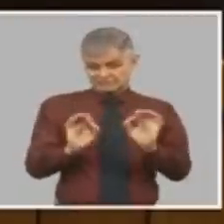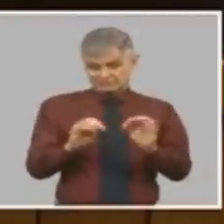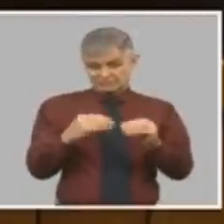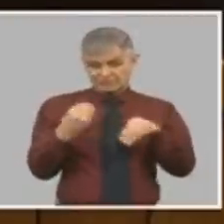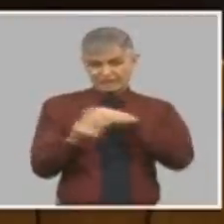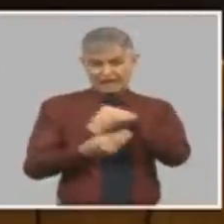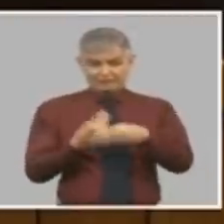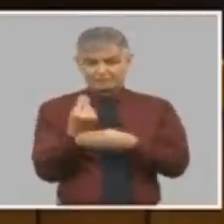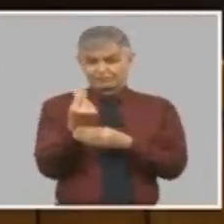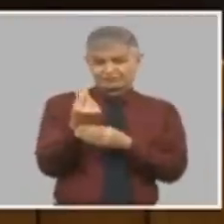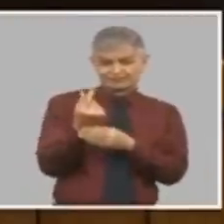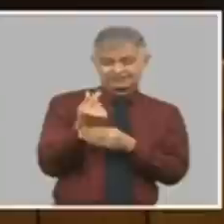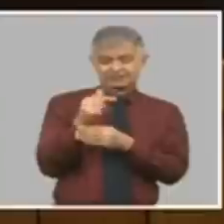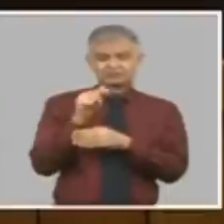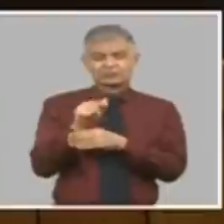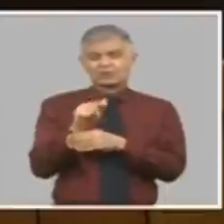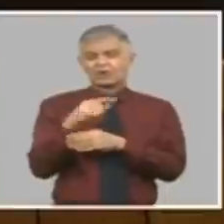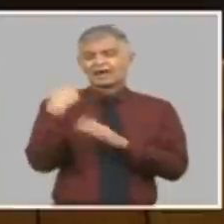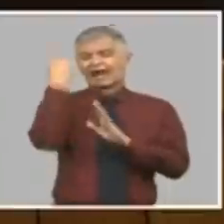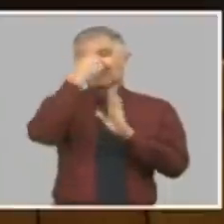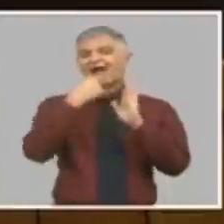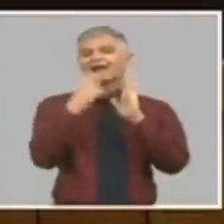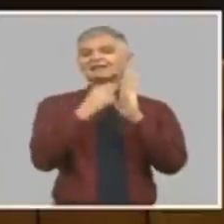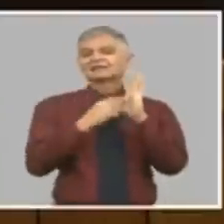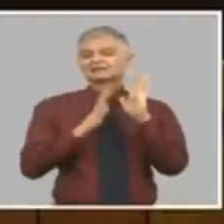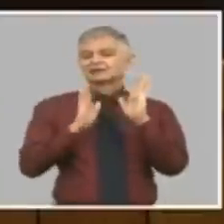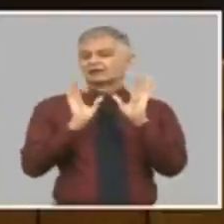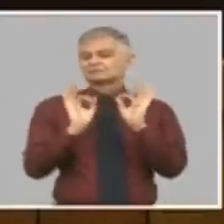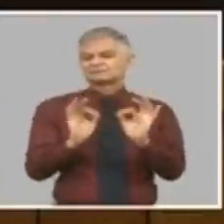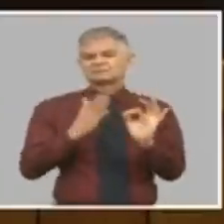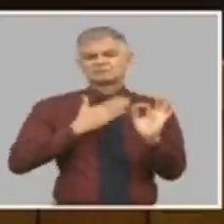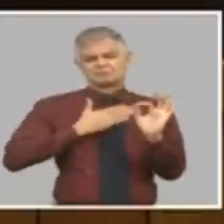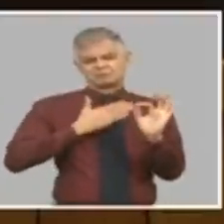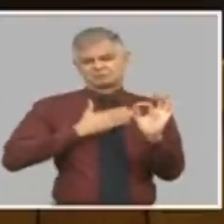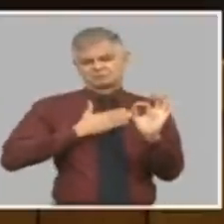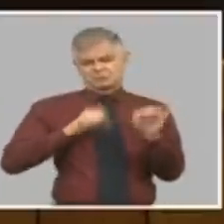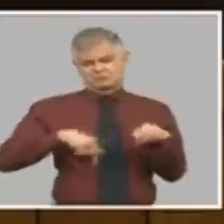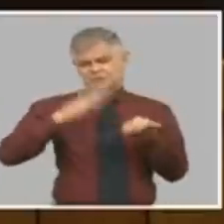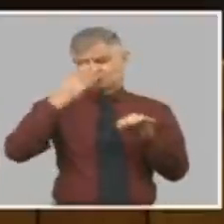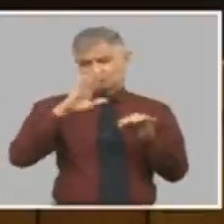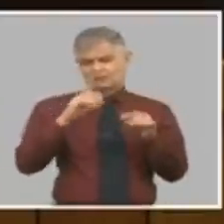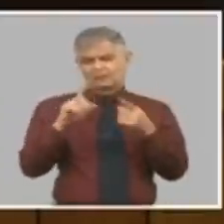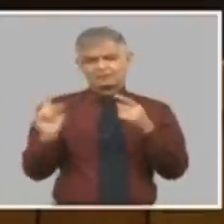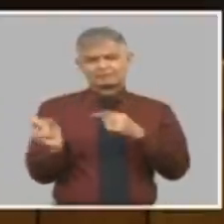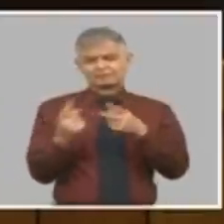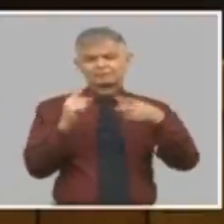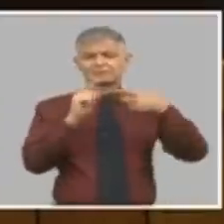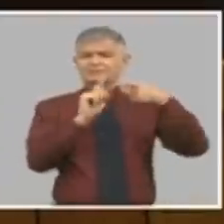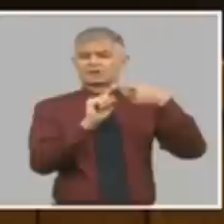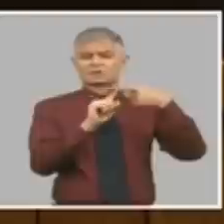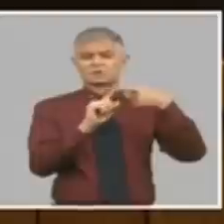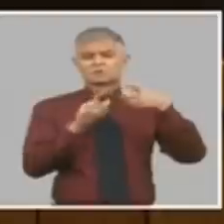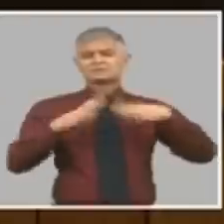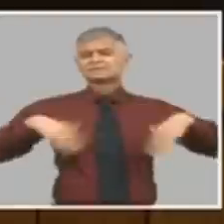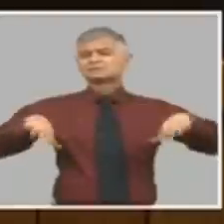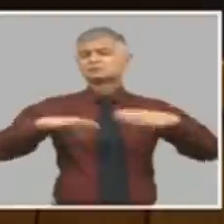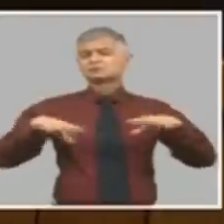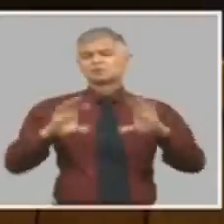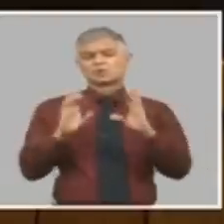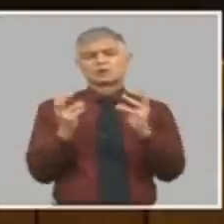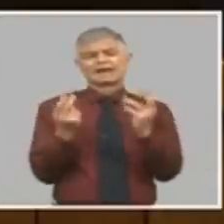muy, muy, muy particulares. Primero, la situación económica que estamos viviendo con las limitaciones